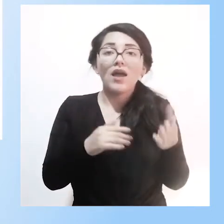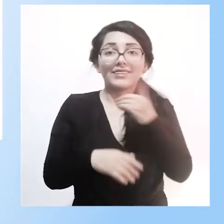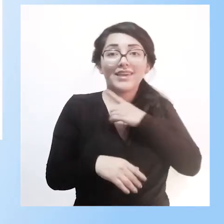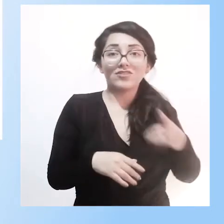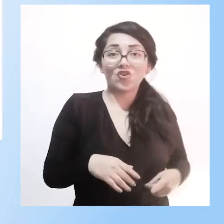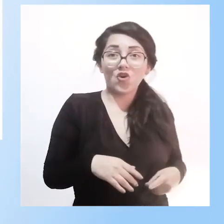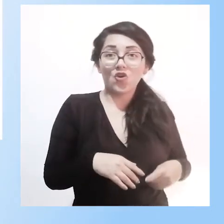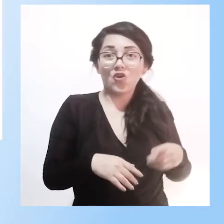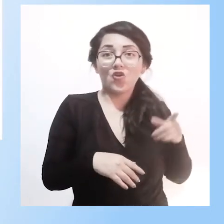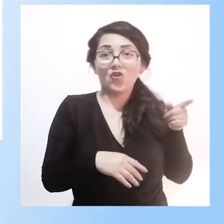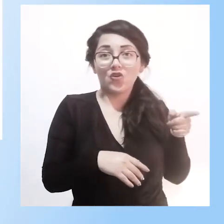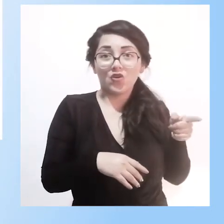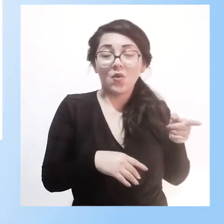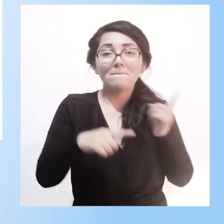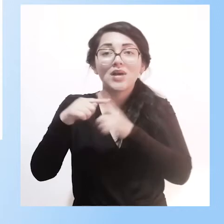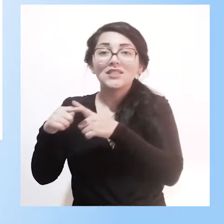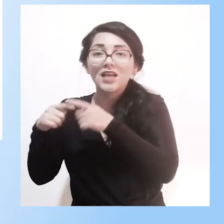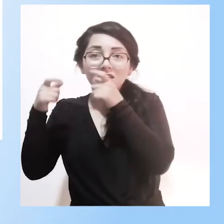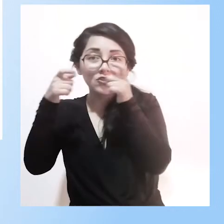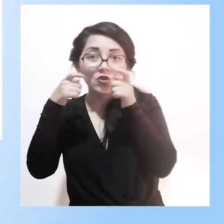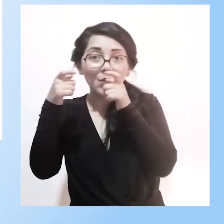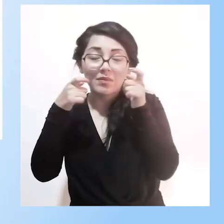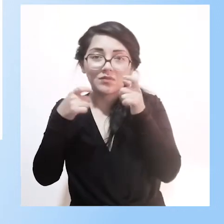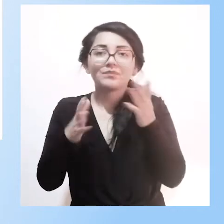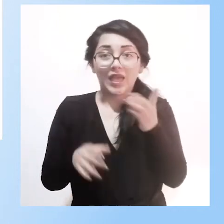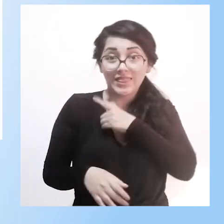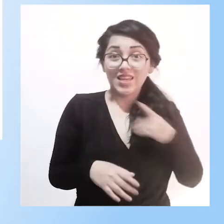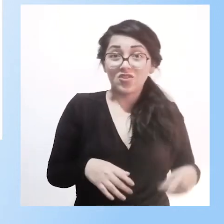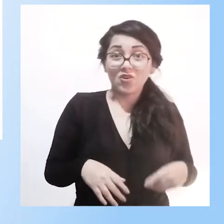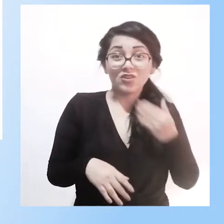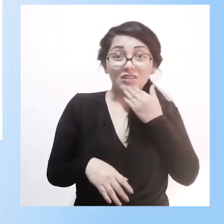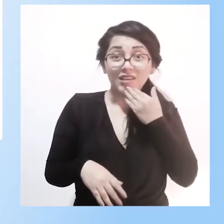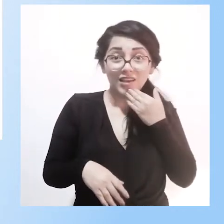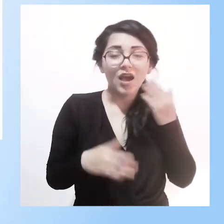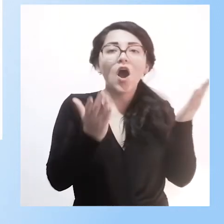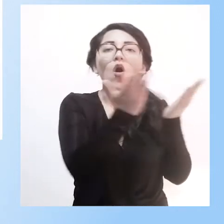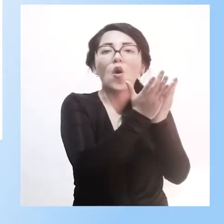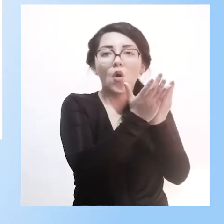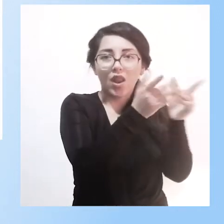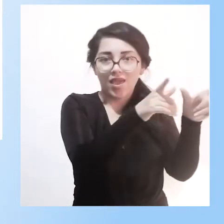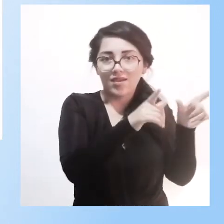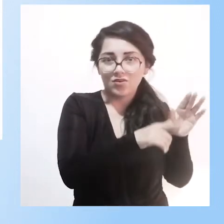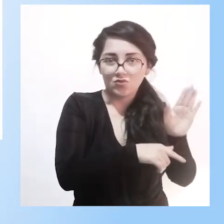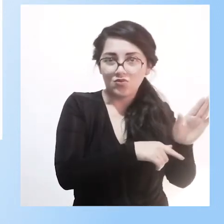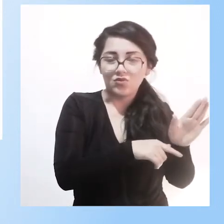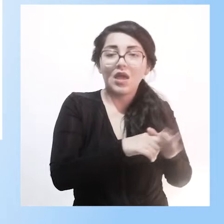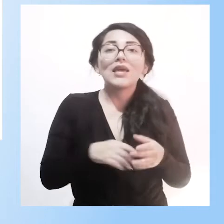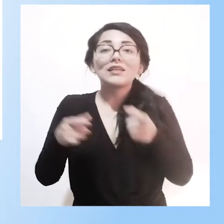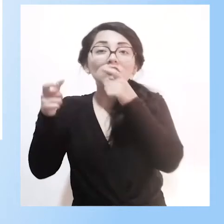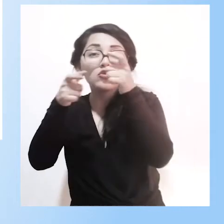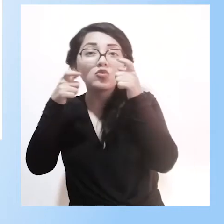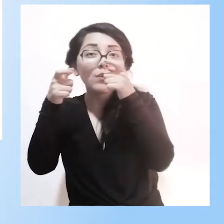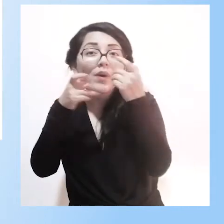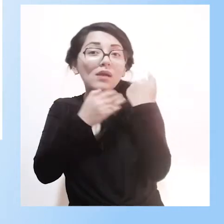y el supervisor. El director para nosotros es el que está en el centro escolar y el supervisor